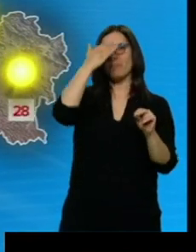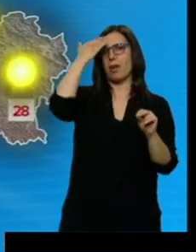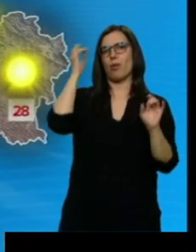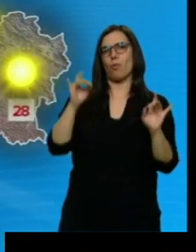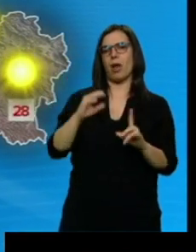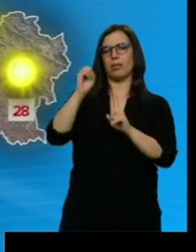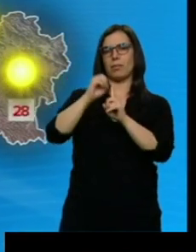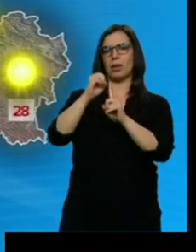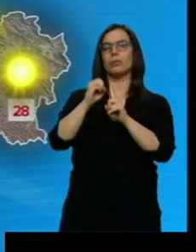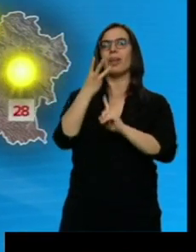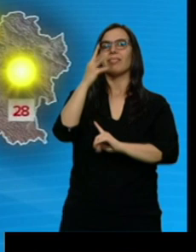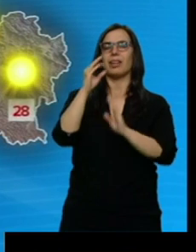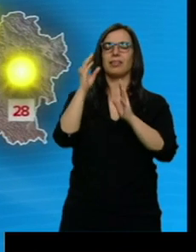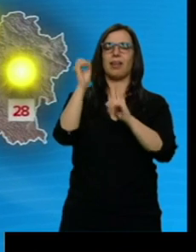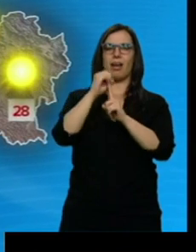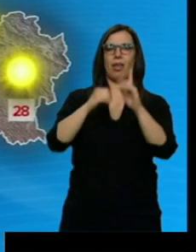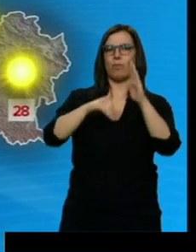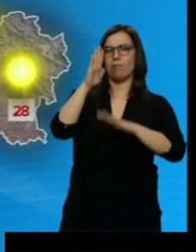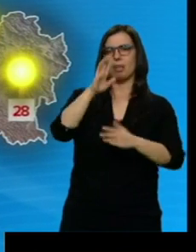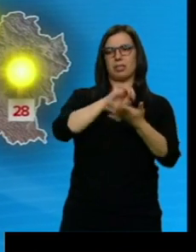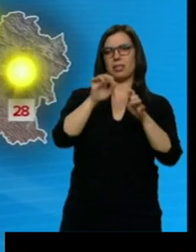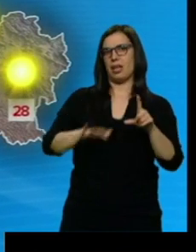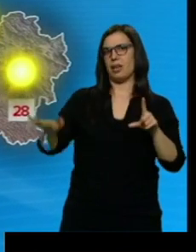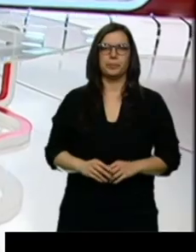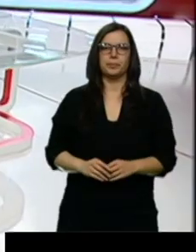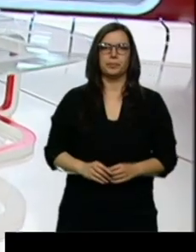grados en prácticamente toda la comunidad, hoy y el fin de semana.